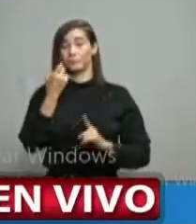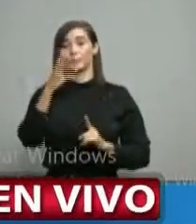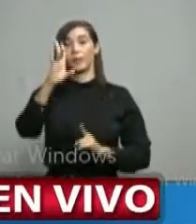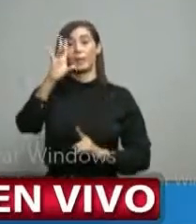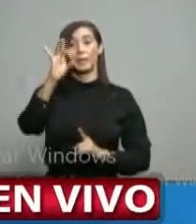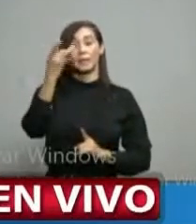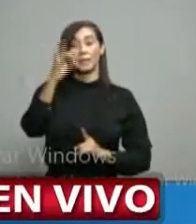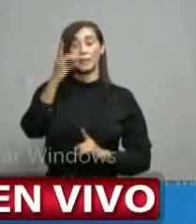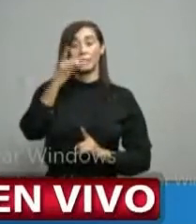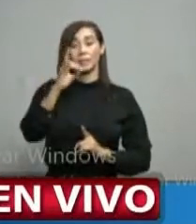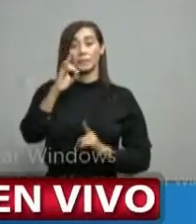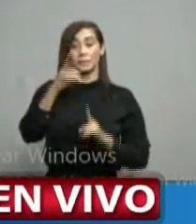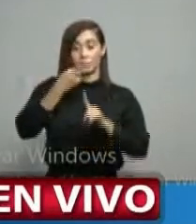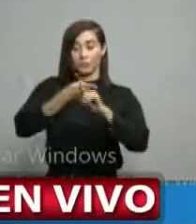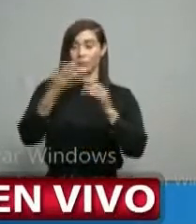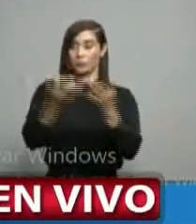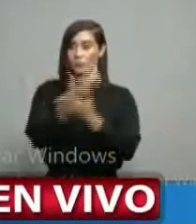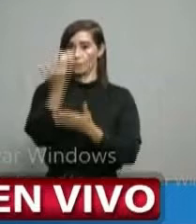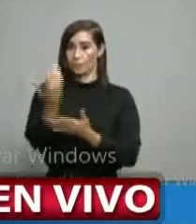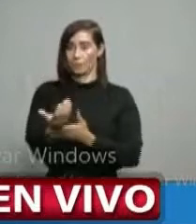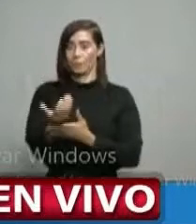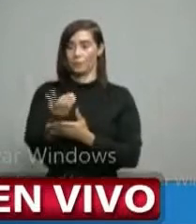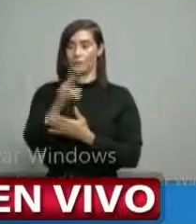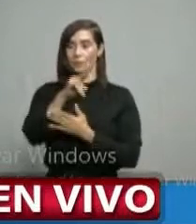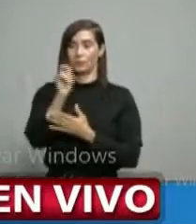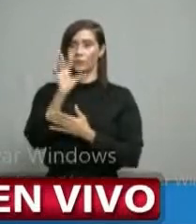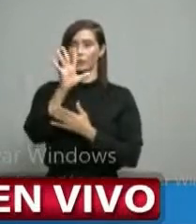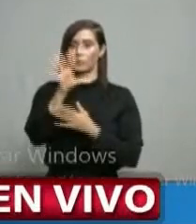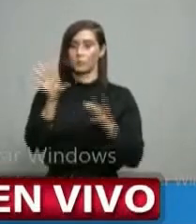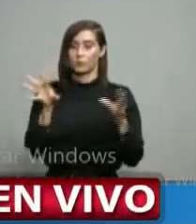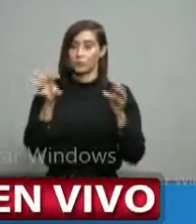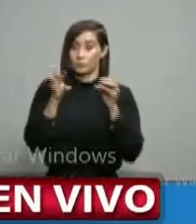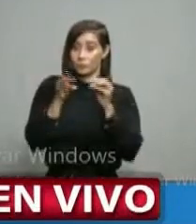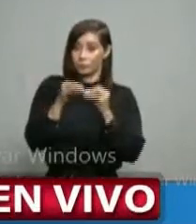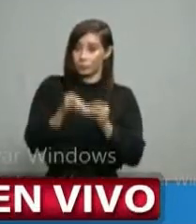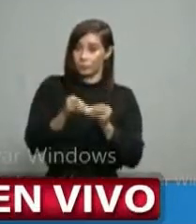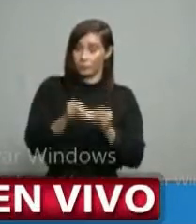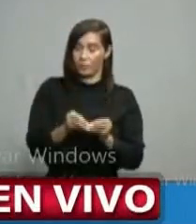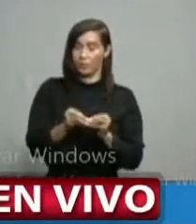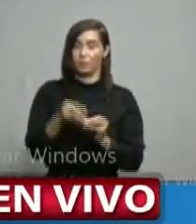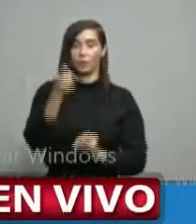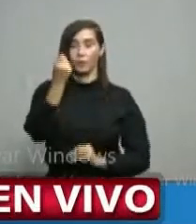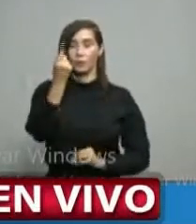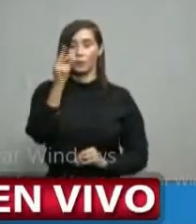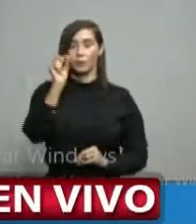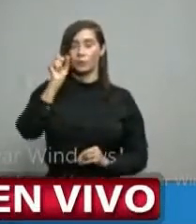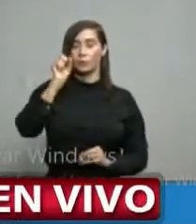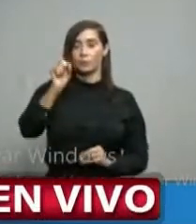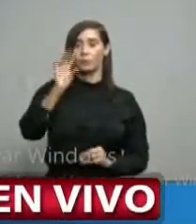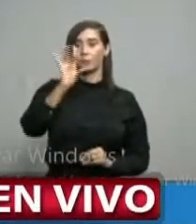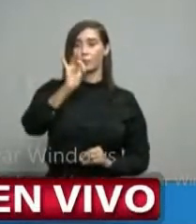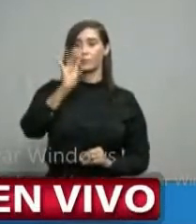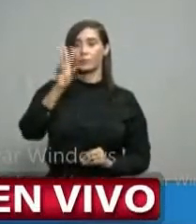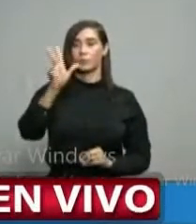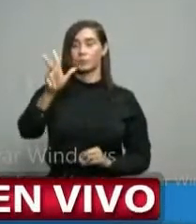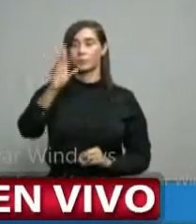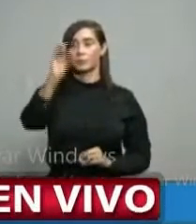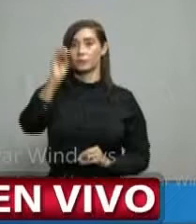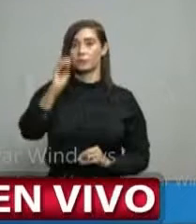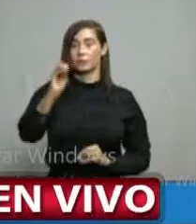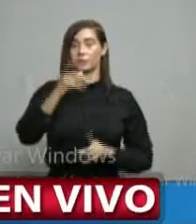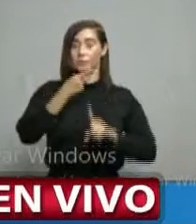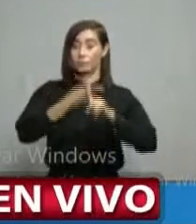18 casos nuevos, 205 acumulados, 11.83 la tasa de